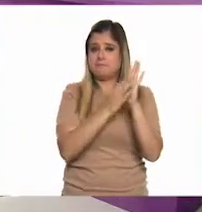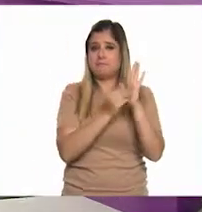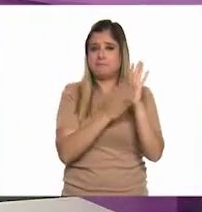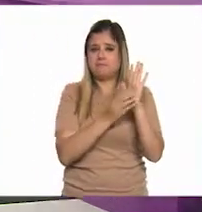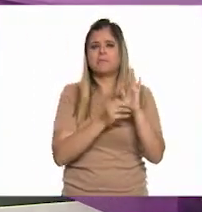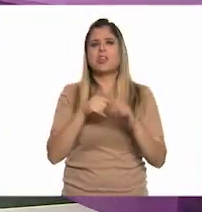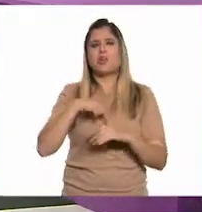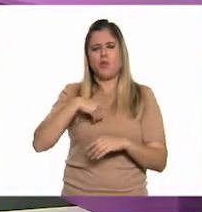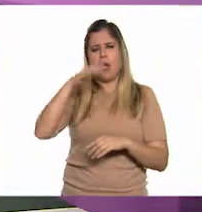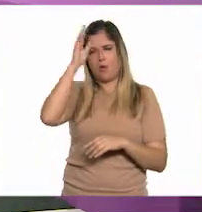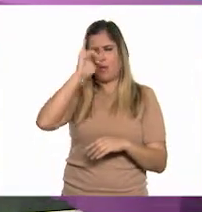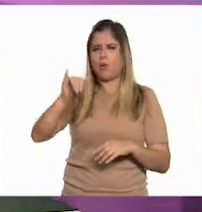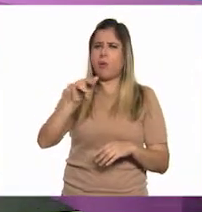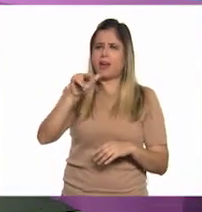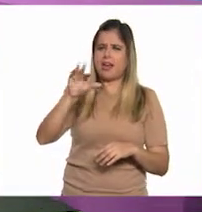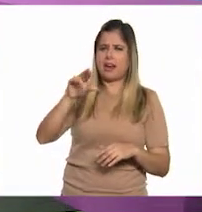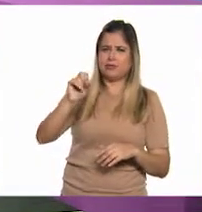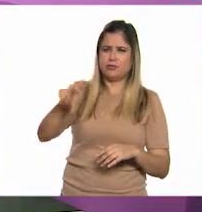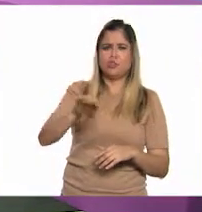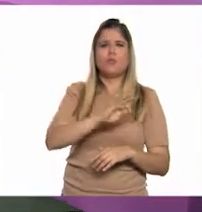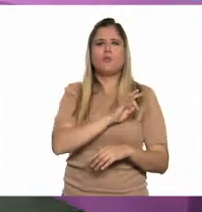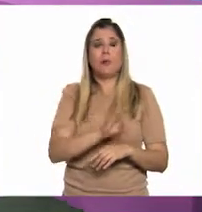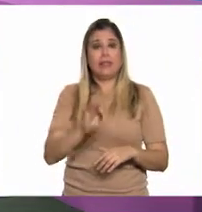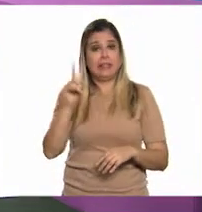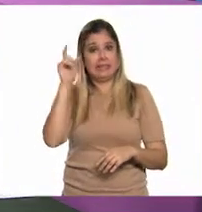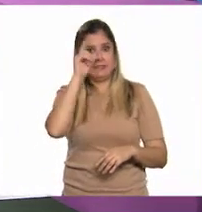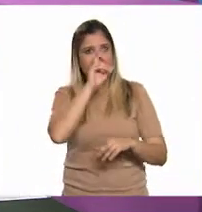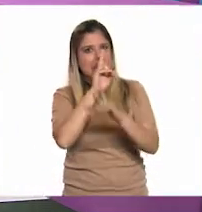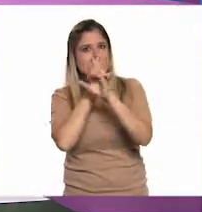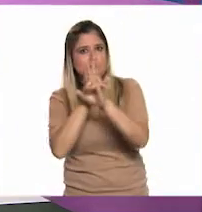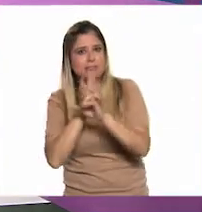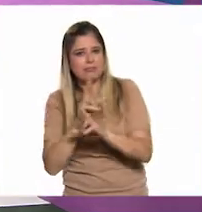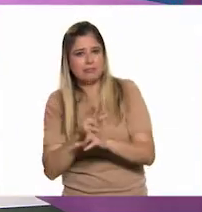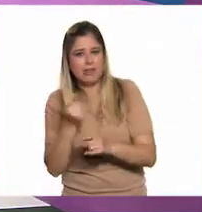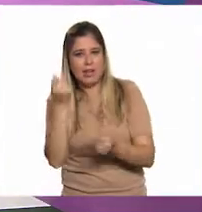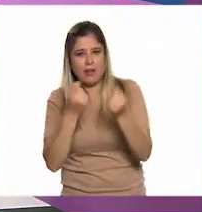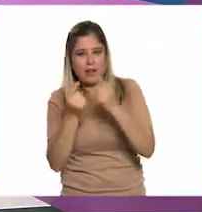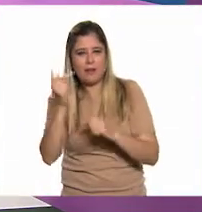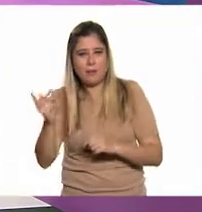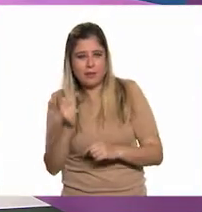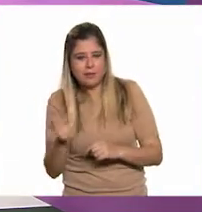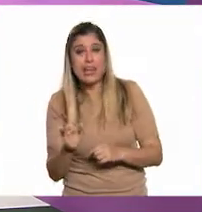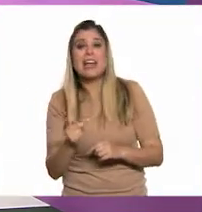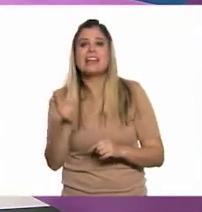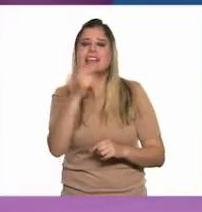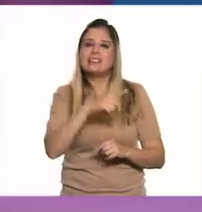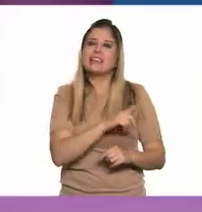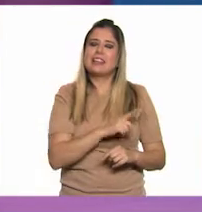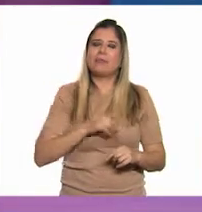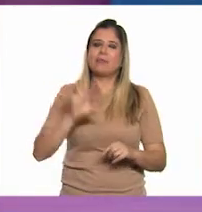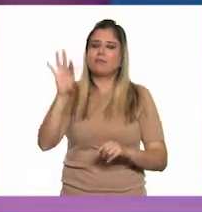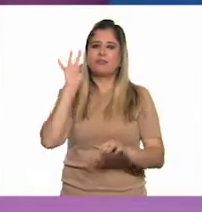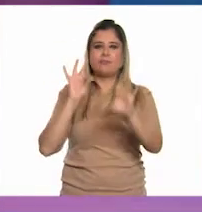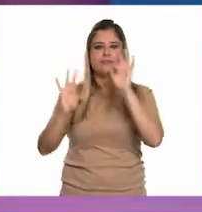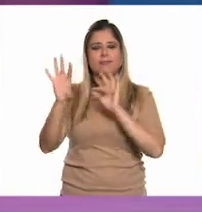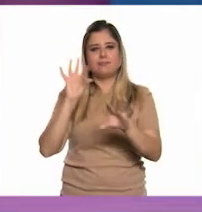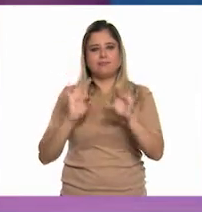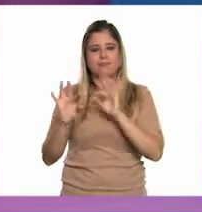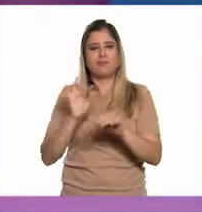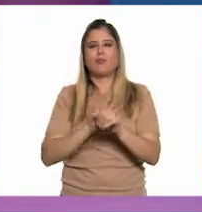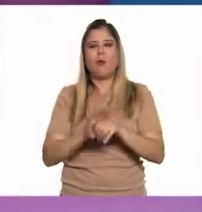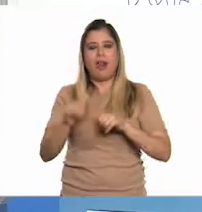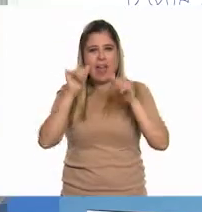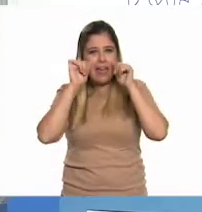Yo coincido con Juan Carlos en que podría ser difícil responder algunas de estas preguntas y tendríamos que seleccionar las que